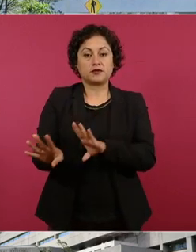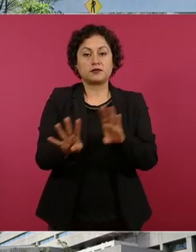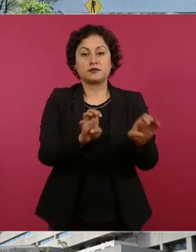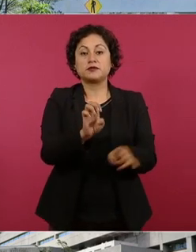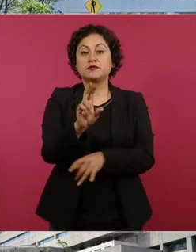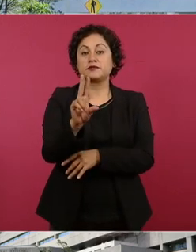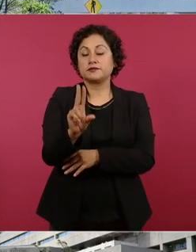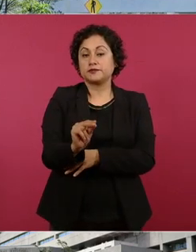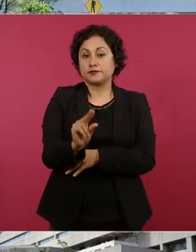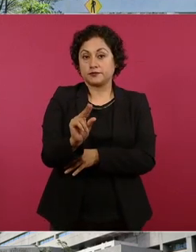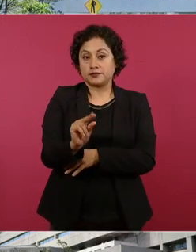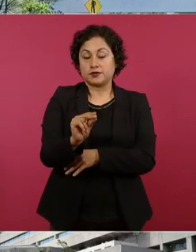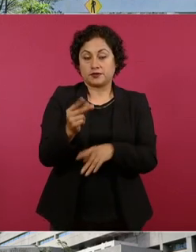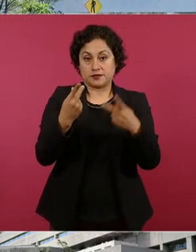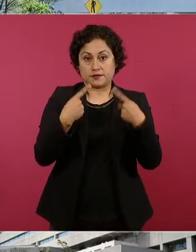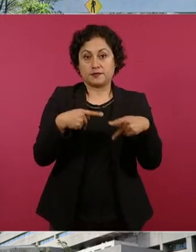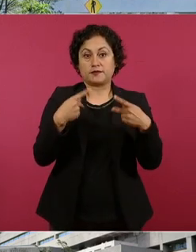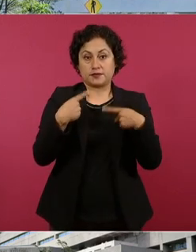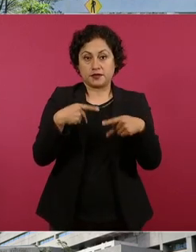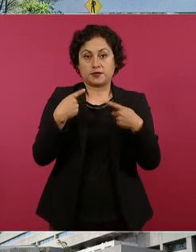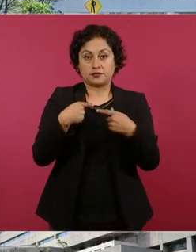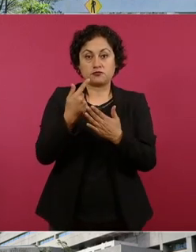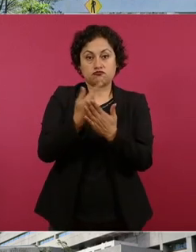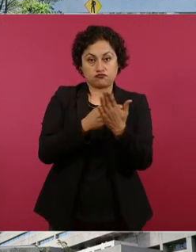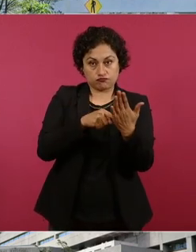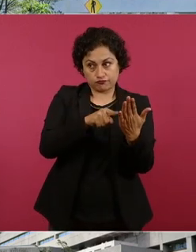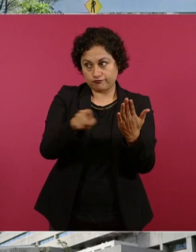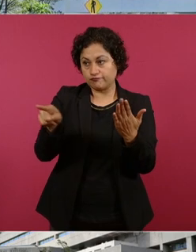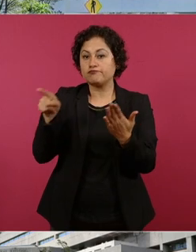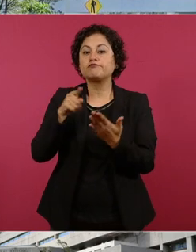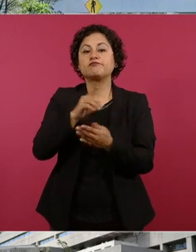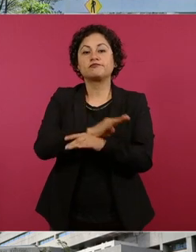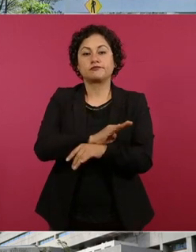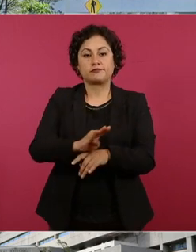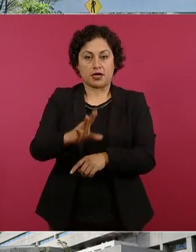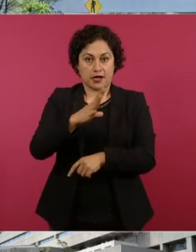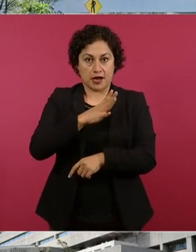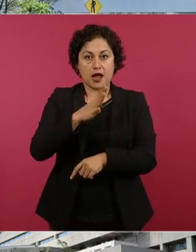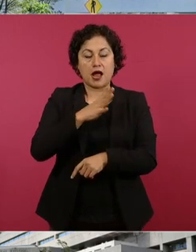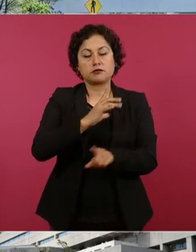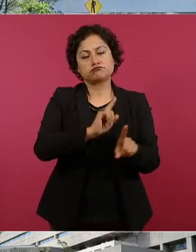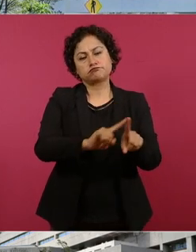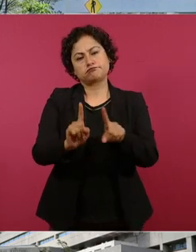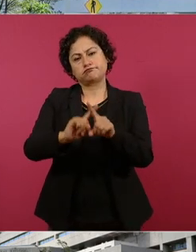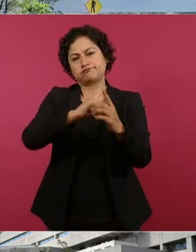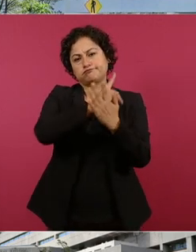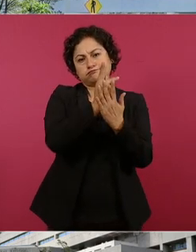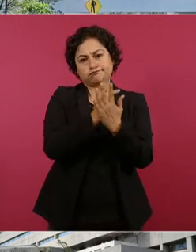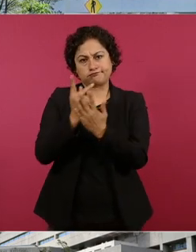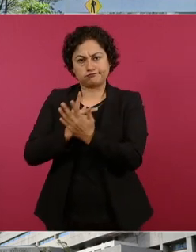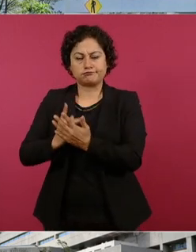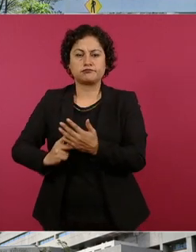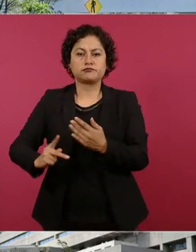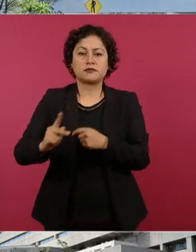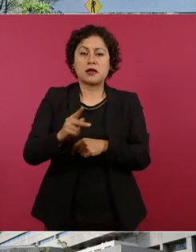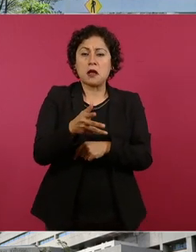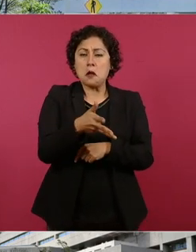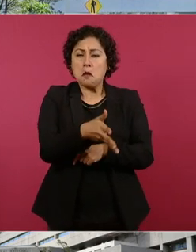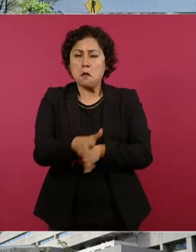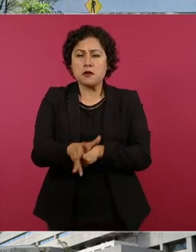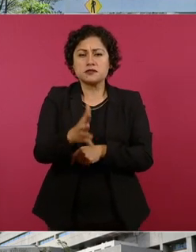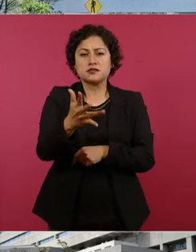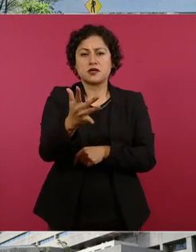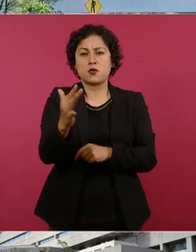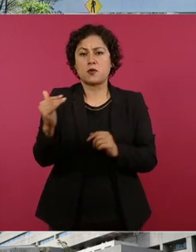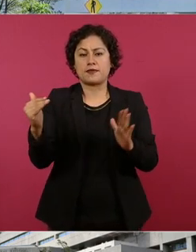personas son derechohabientes o beneficiarios de los diversos programas. Casi 50 mil